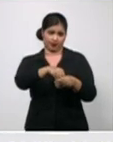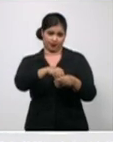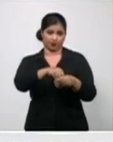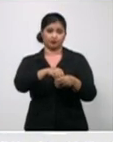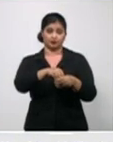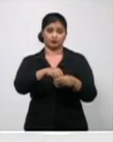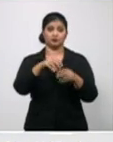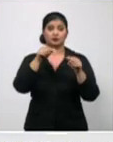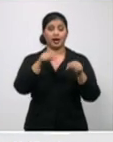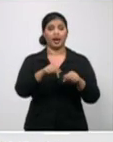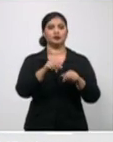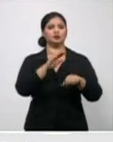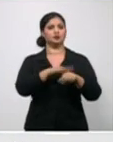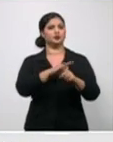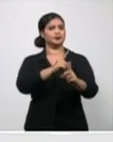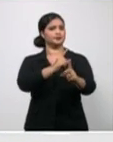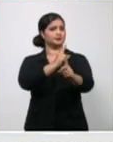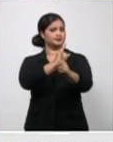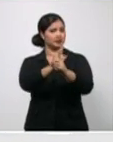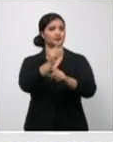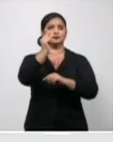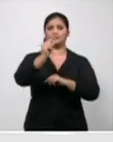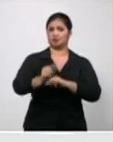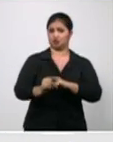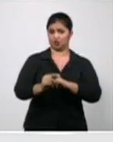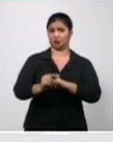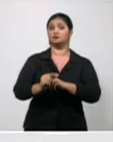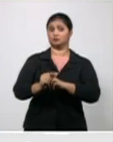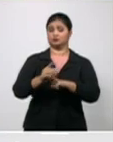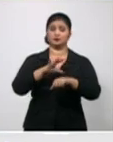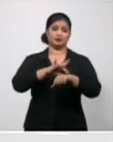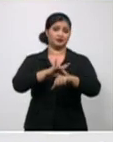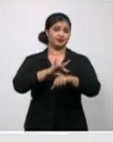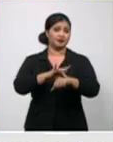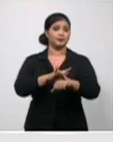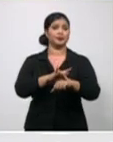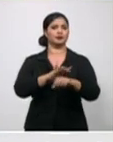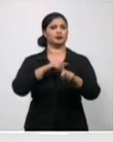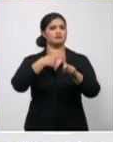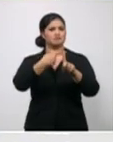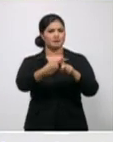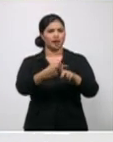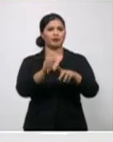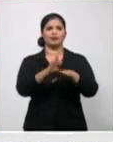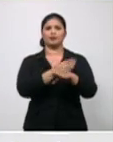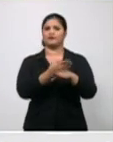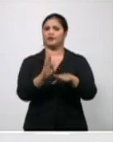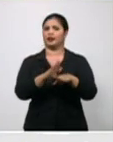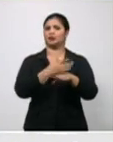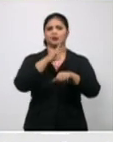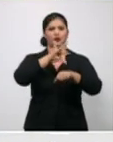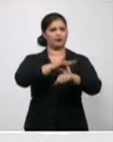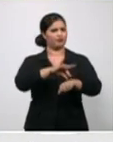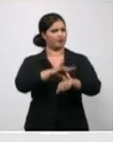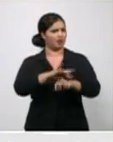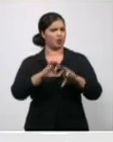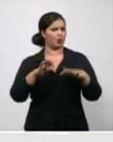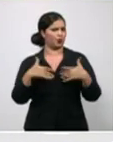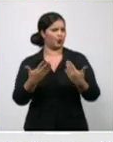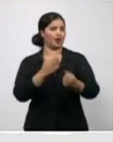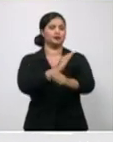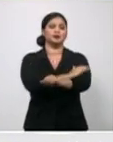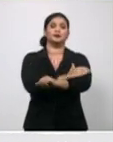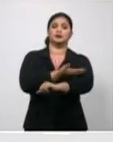de contacto con un caso positivo, antecedentes de un grupo de enfermedades, hipertensión arterial,